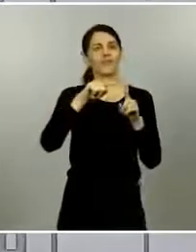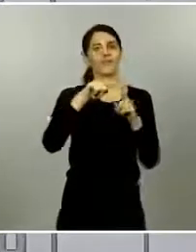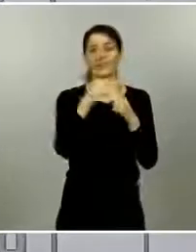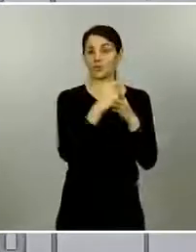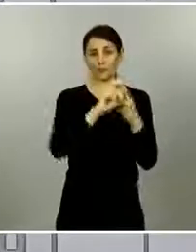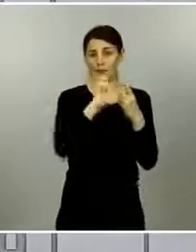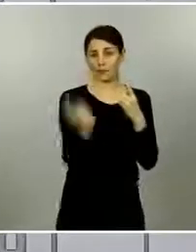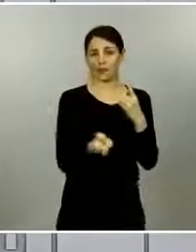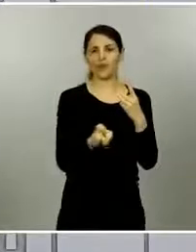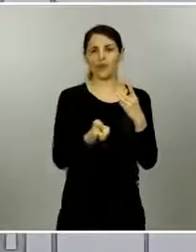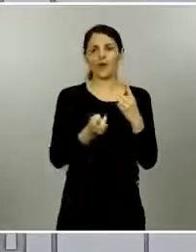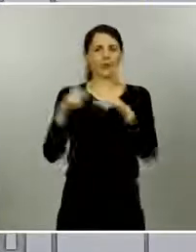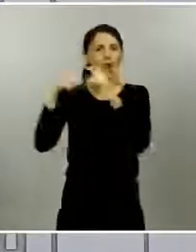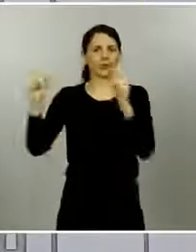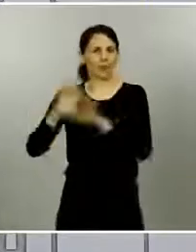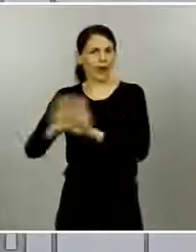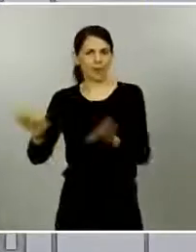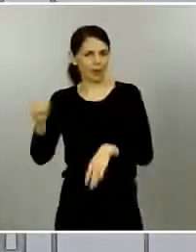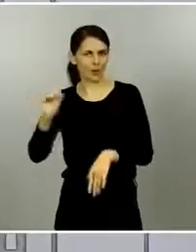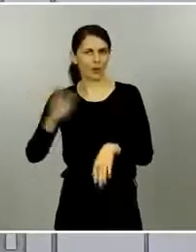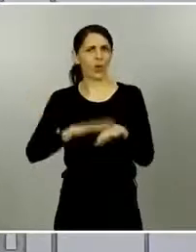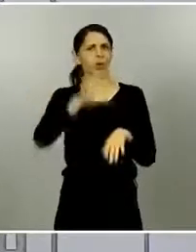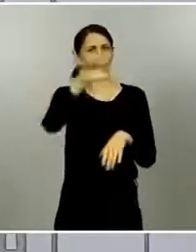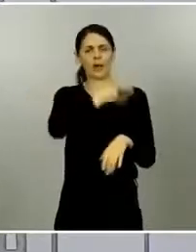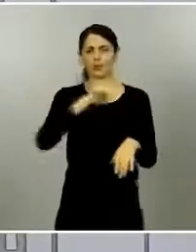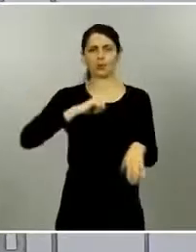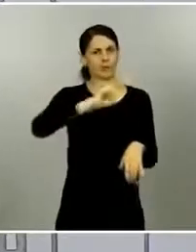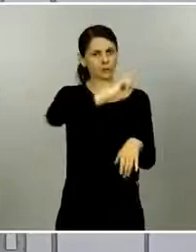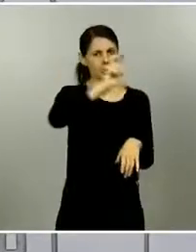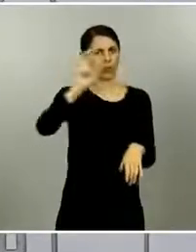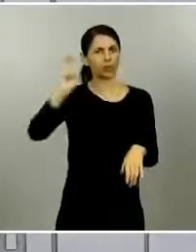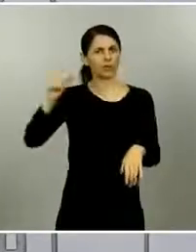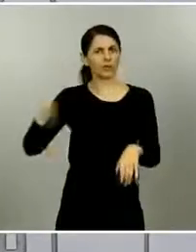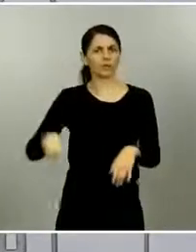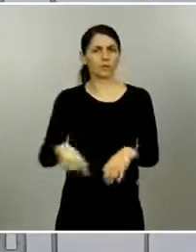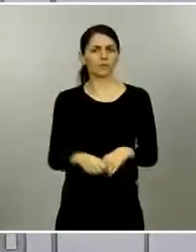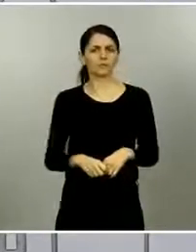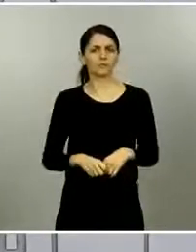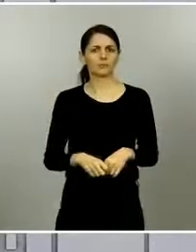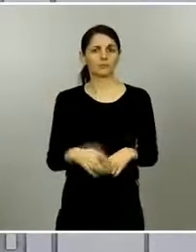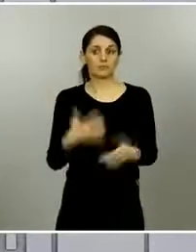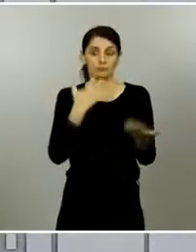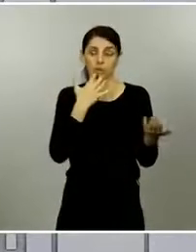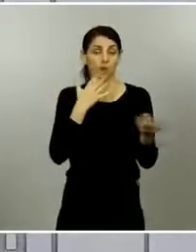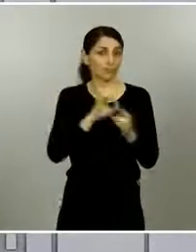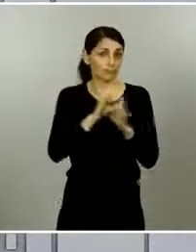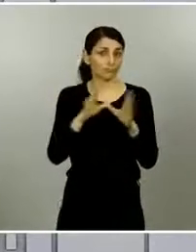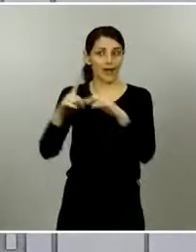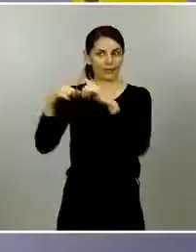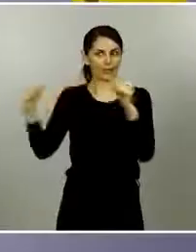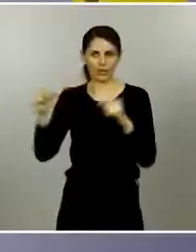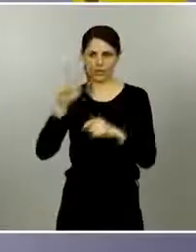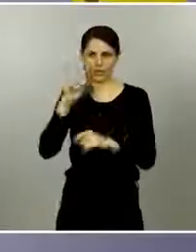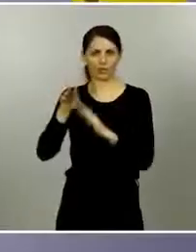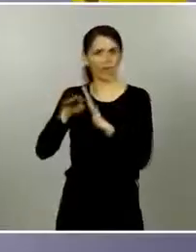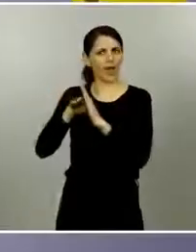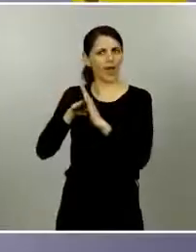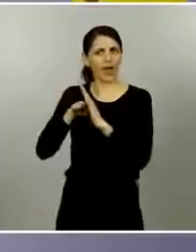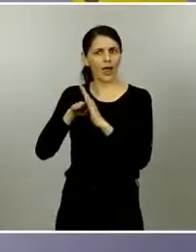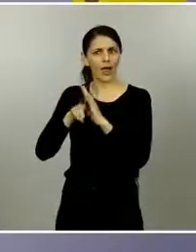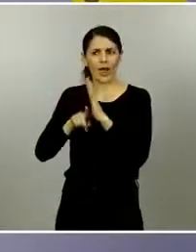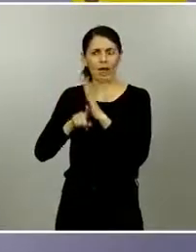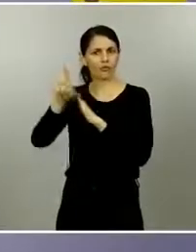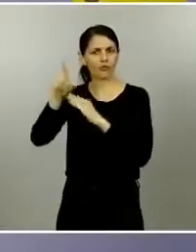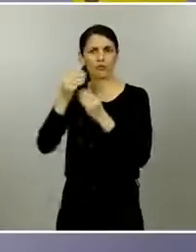en Asturias pero también en otras comunidades autónomas tenemos una evolución en Asturias que es muy buena tiene